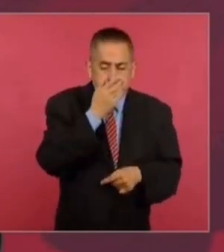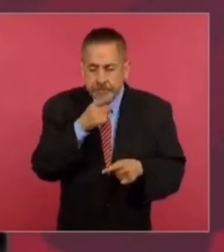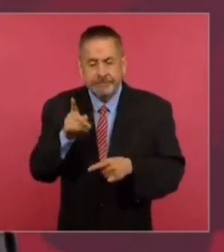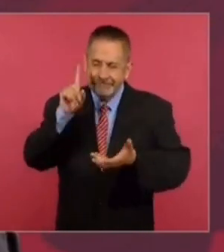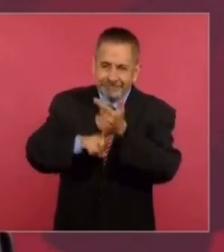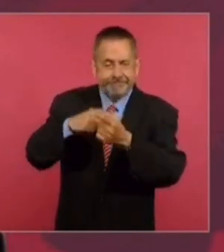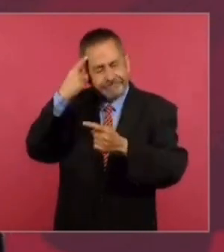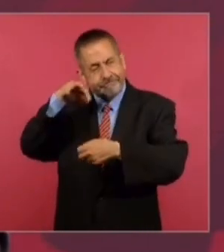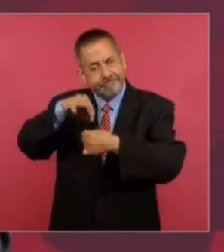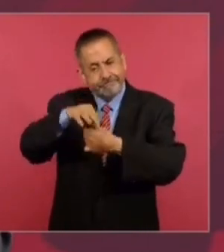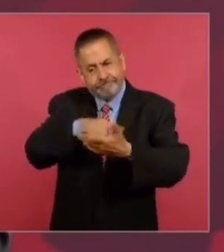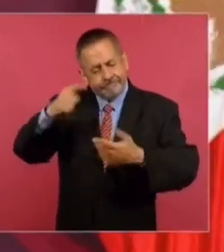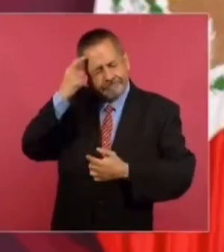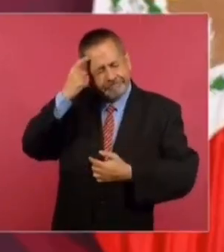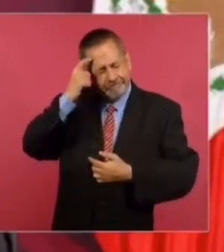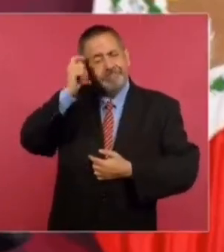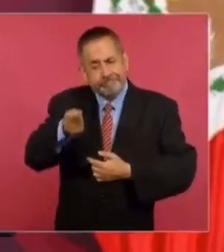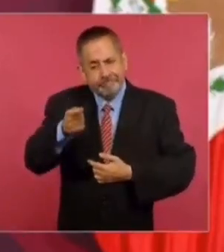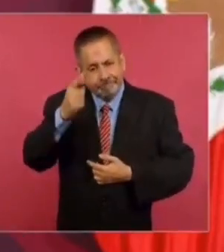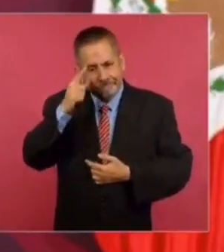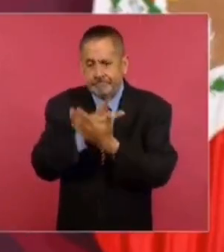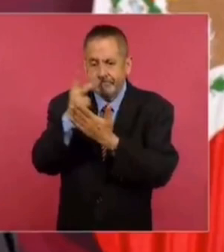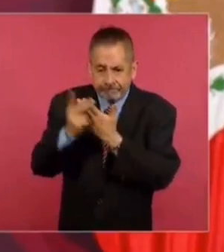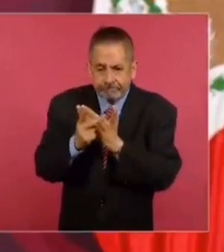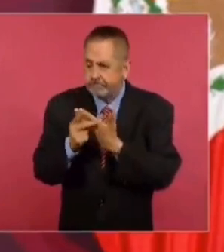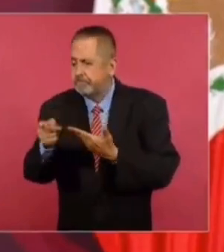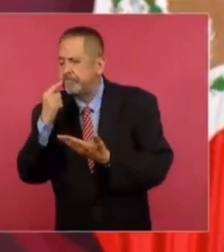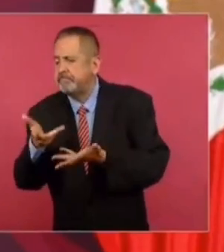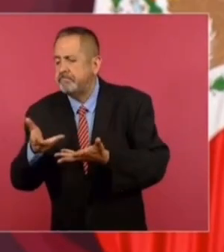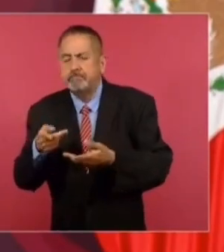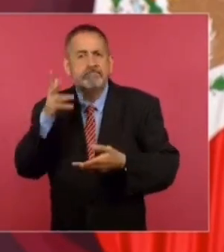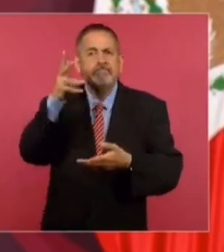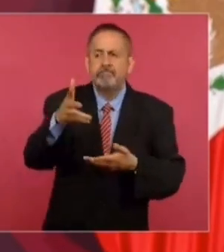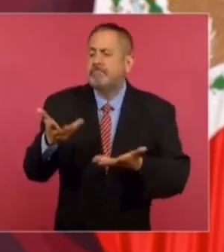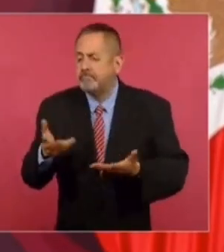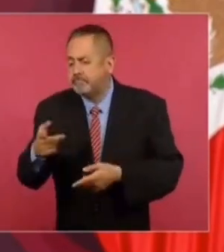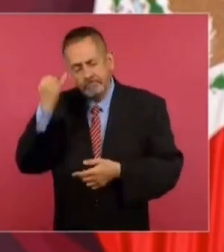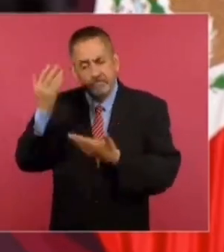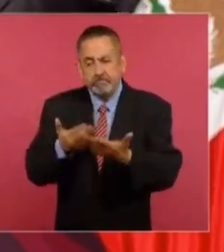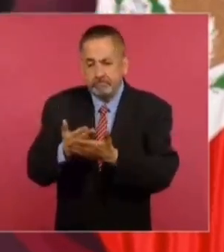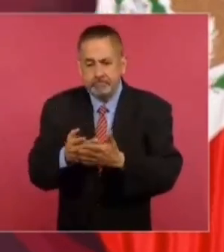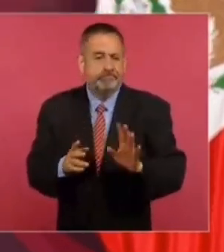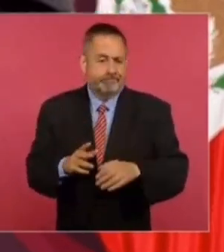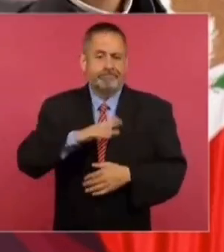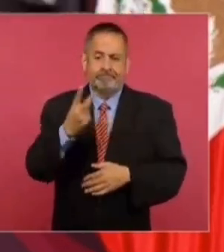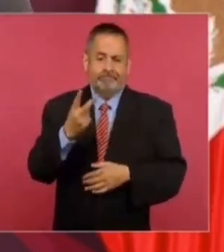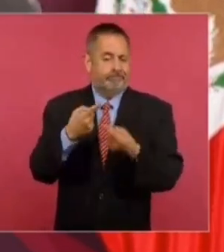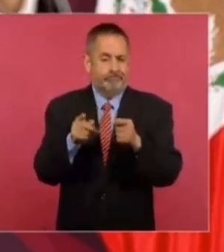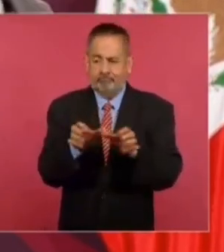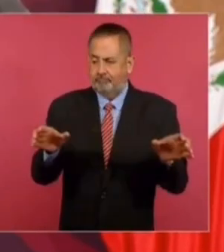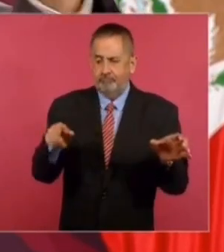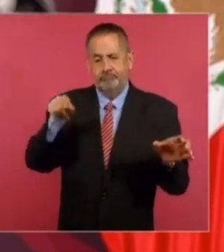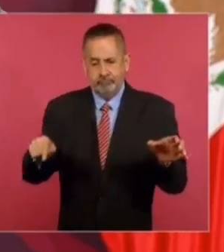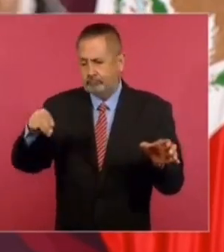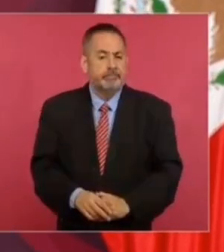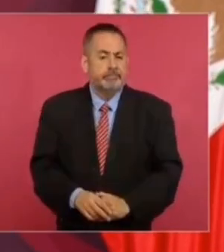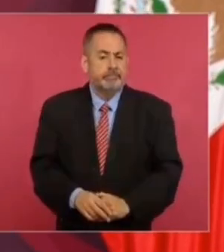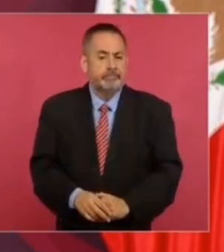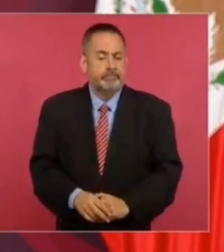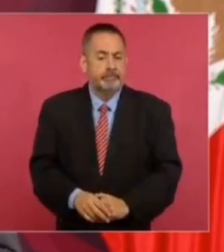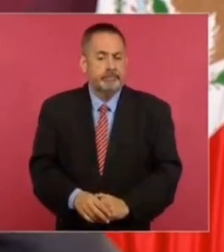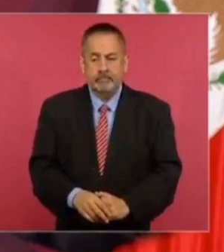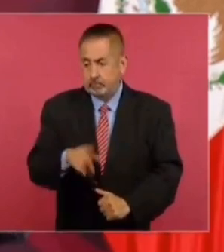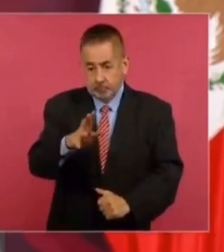es votar por los programas de nación, que hay dos distintos y contrapuestos.